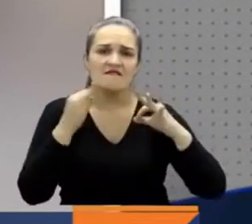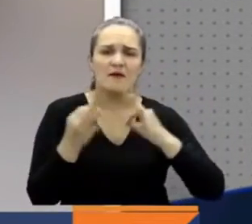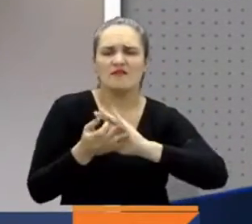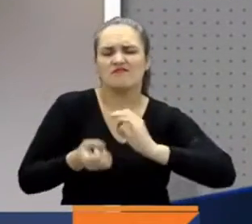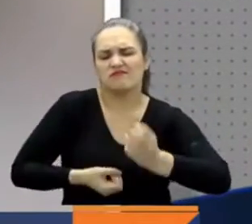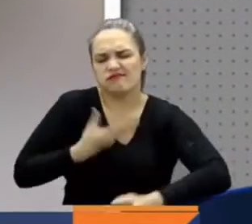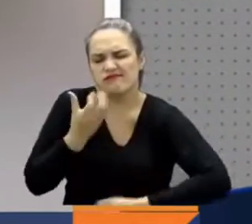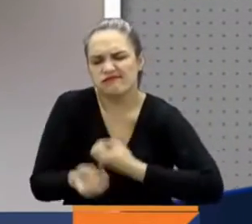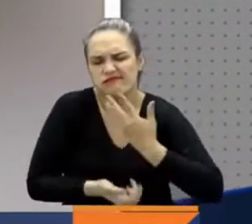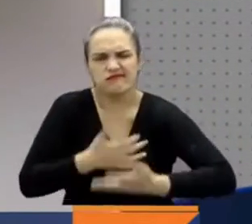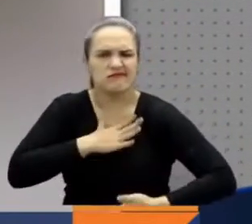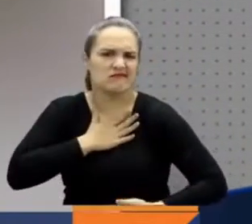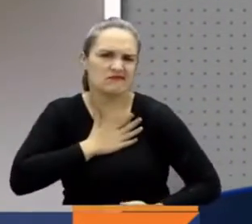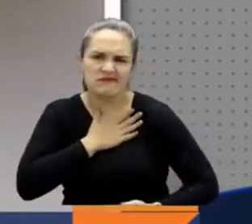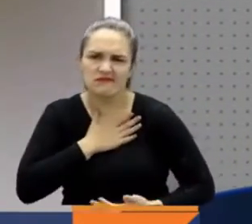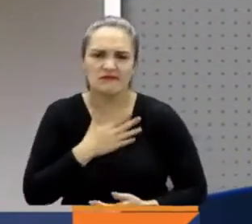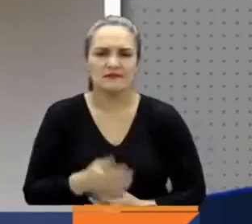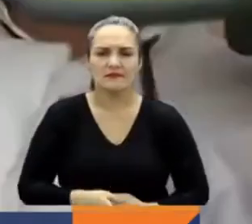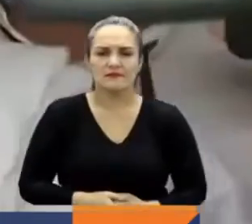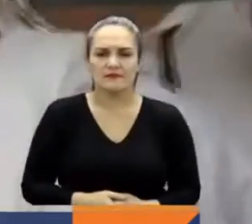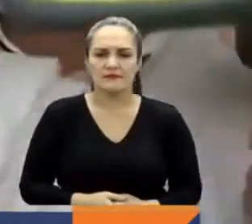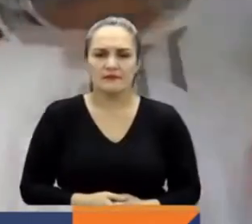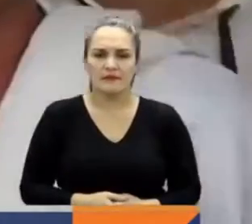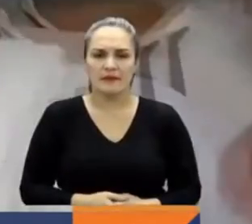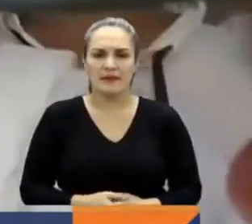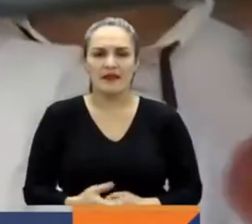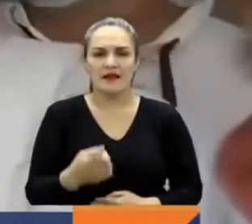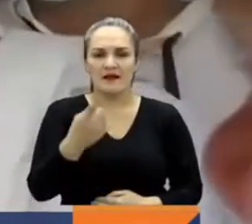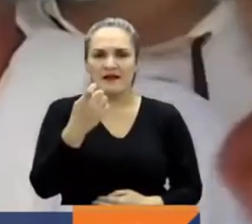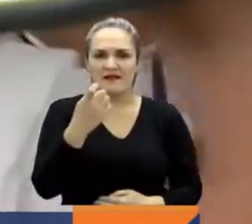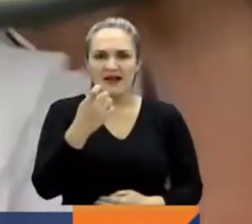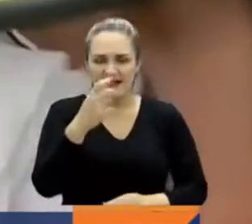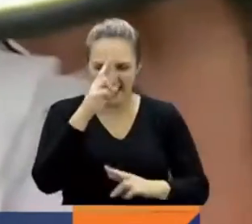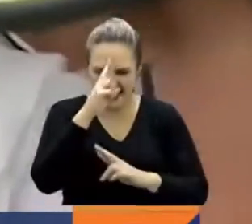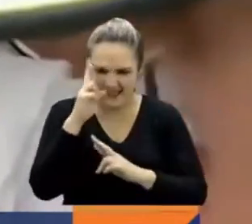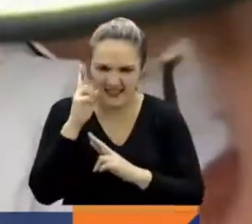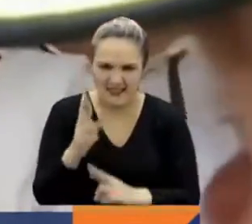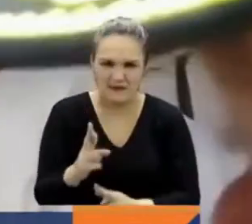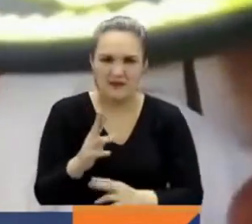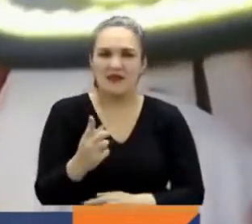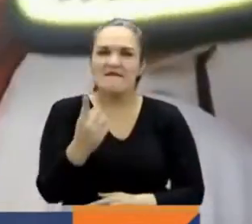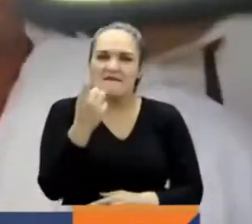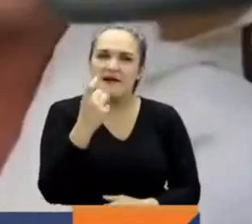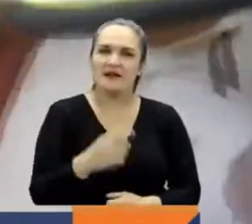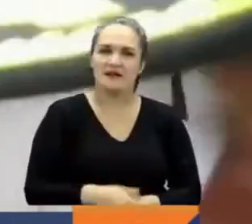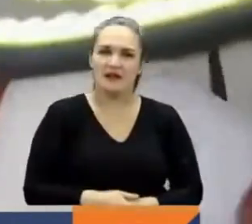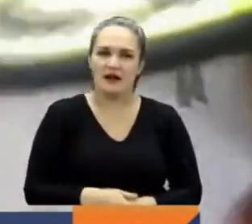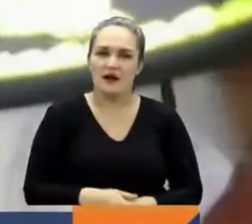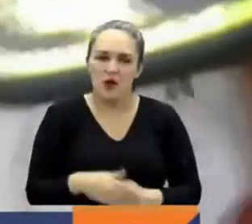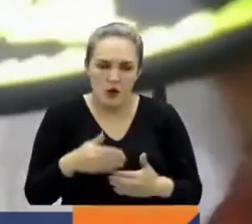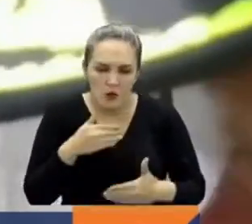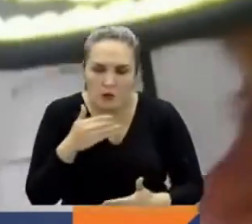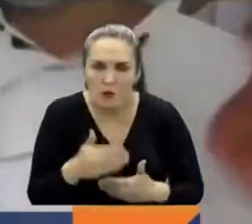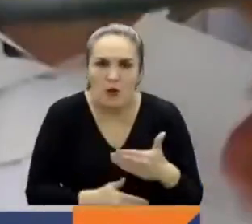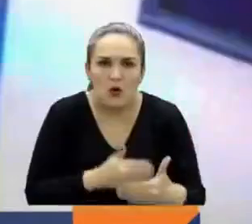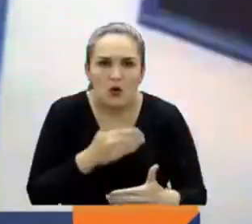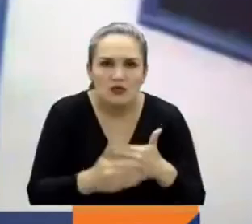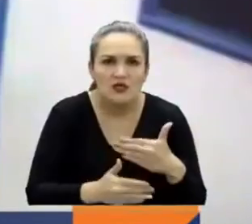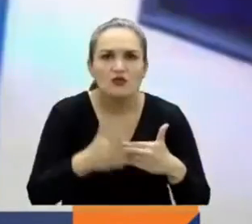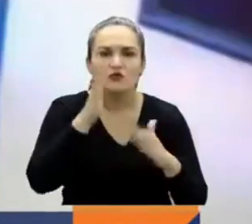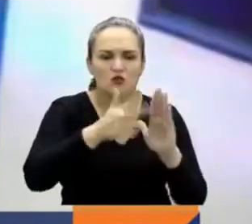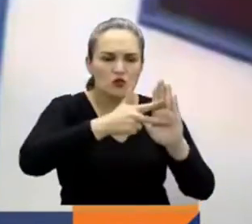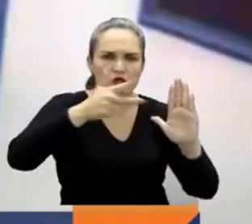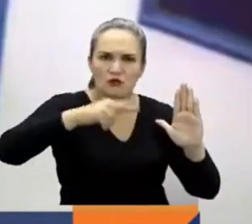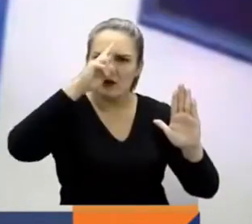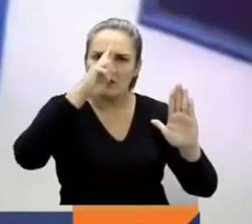expresar sus inconformidades. Nos ha faltado al respeto como víctimas, nos ha respetado todos los lineamientos jurisprudenciales y constitucionales.